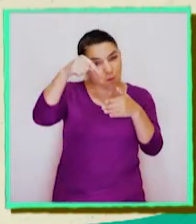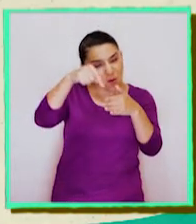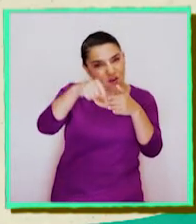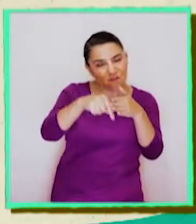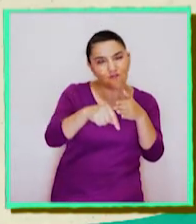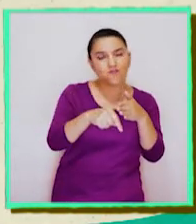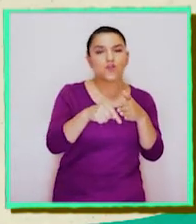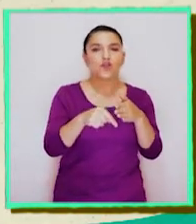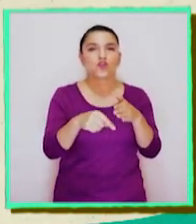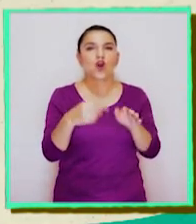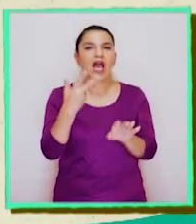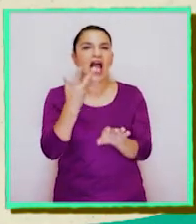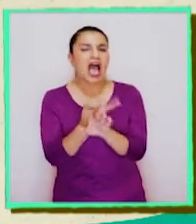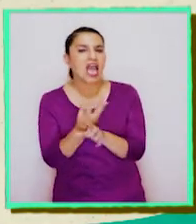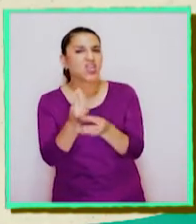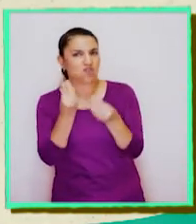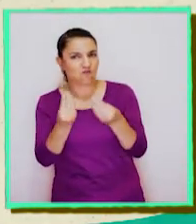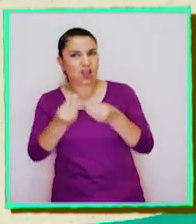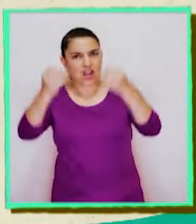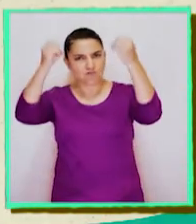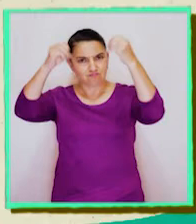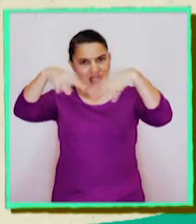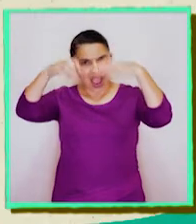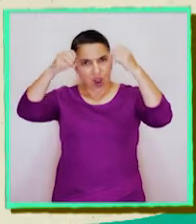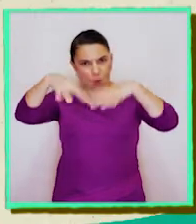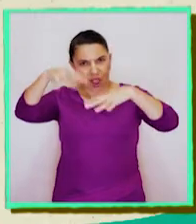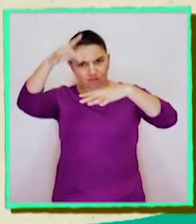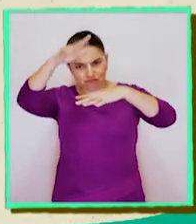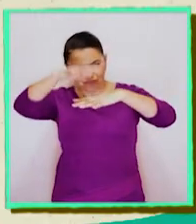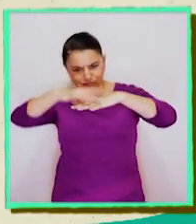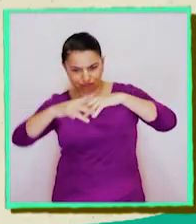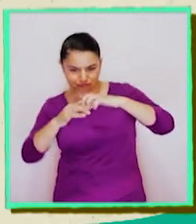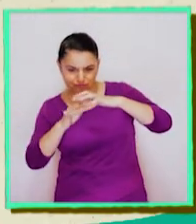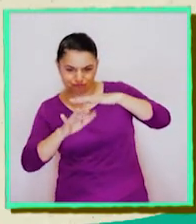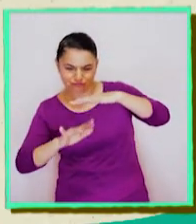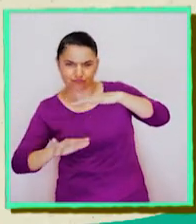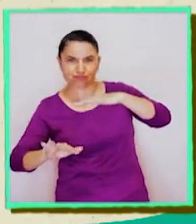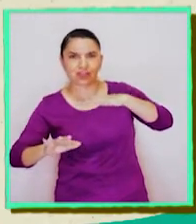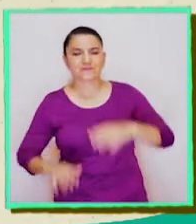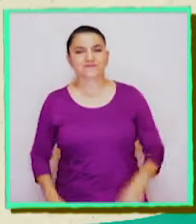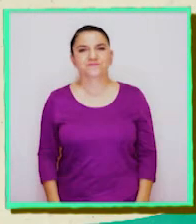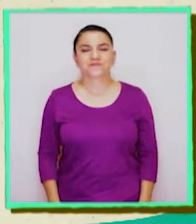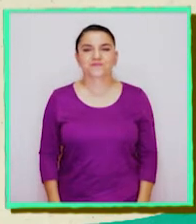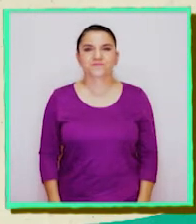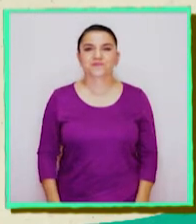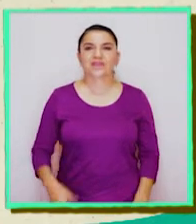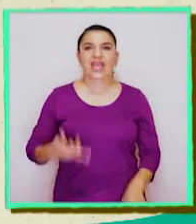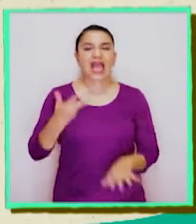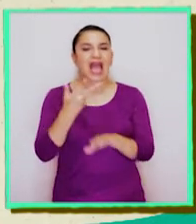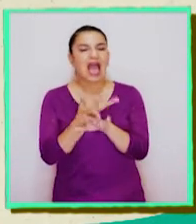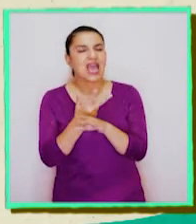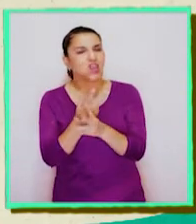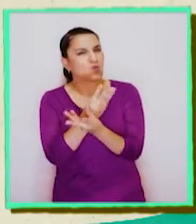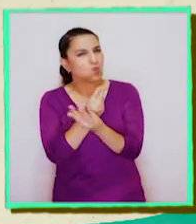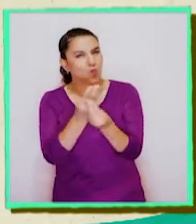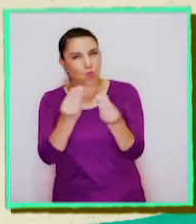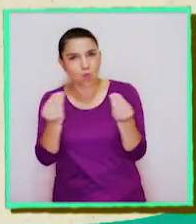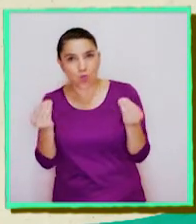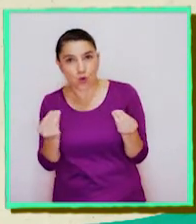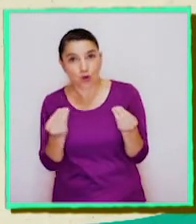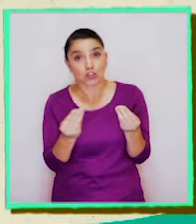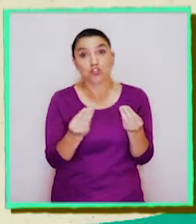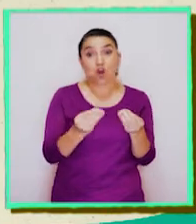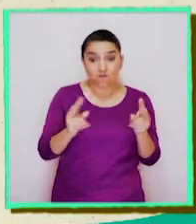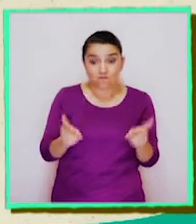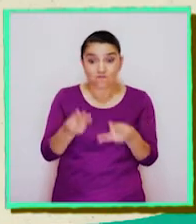profundo y por tener una buena permeabilidad del agua debido a su textura. Posee un alto contenido de